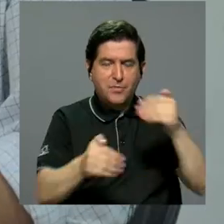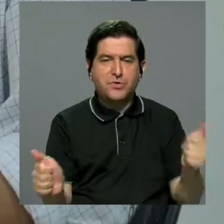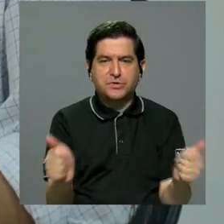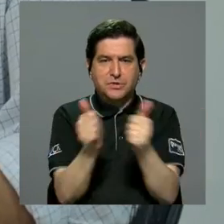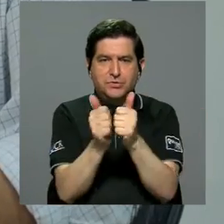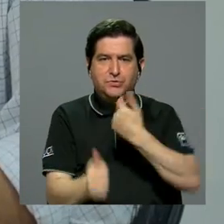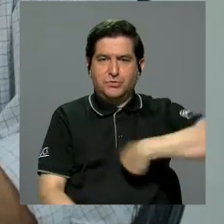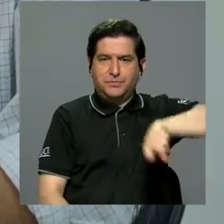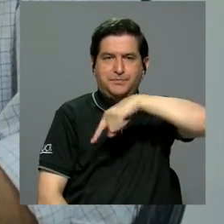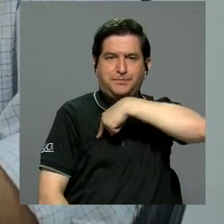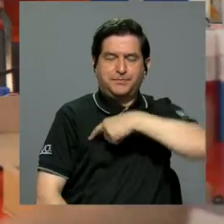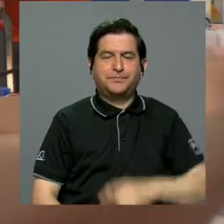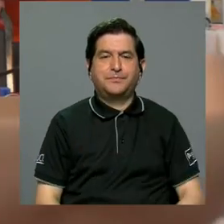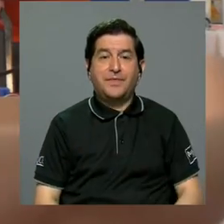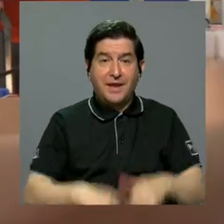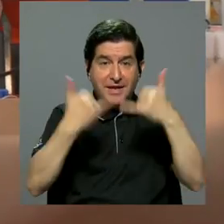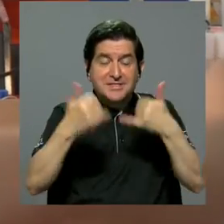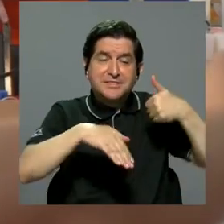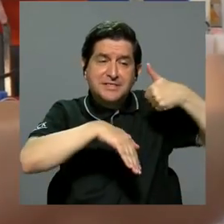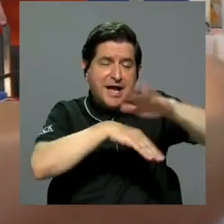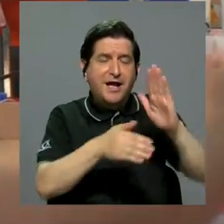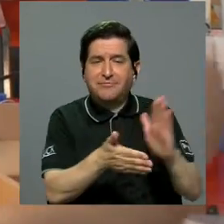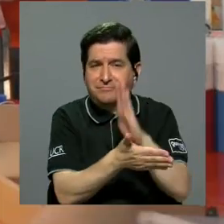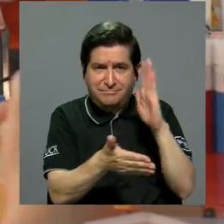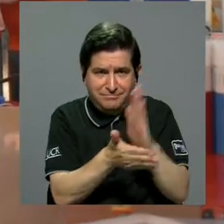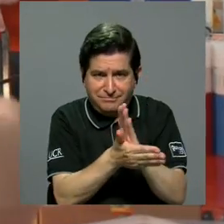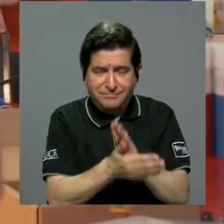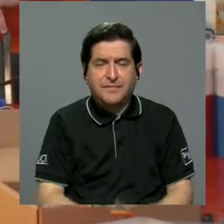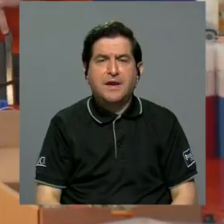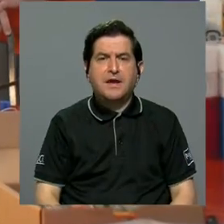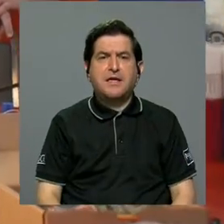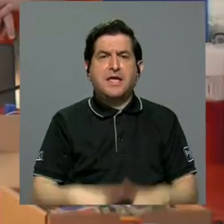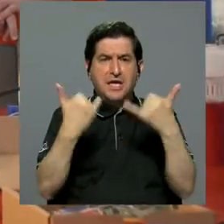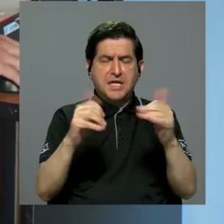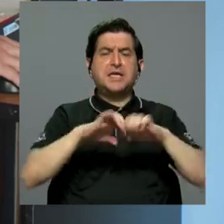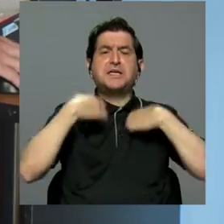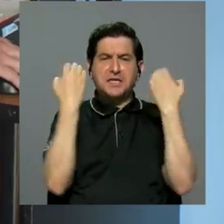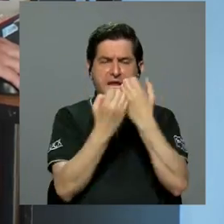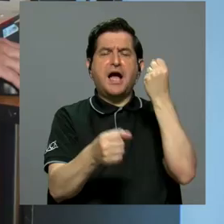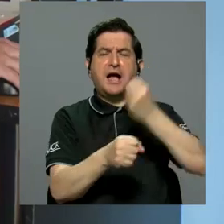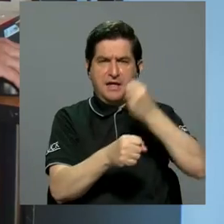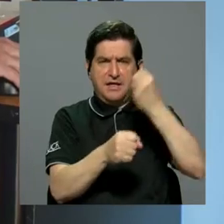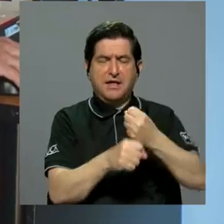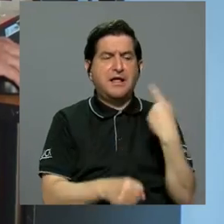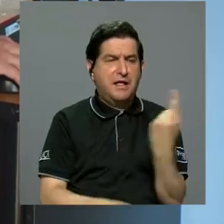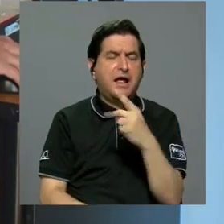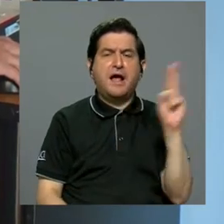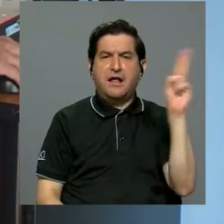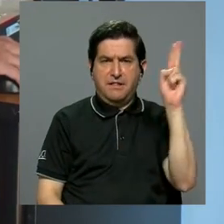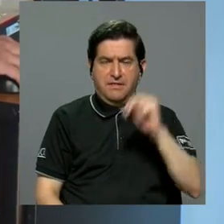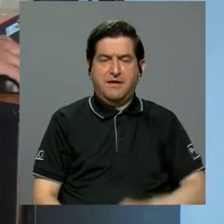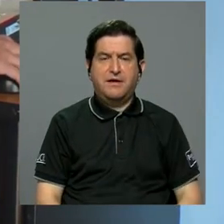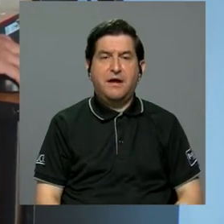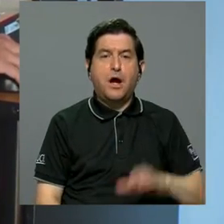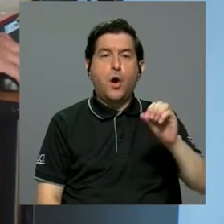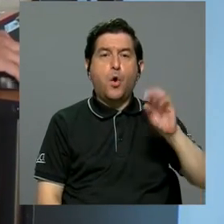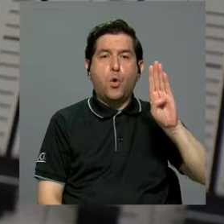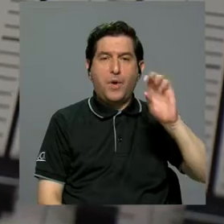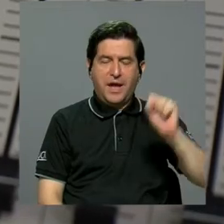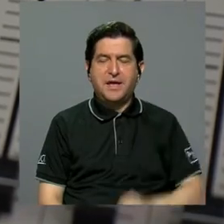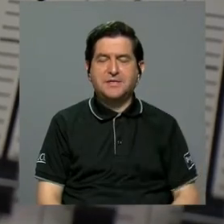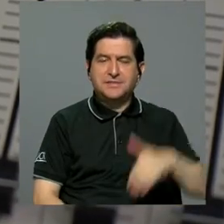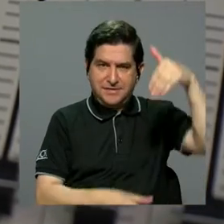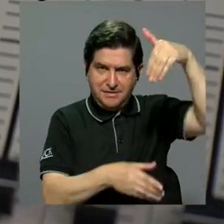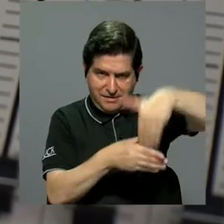nosotros. Una vez enviado el oficio y conformado el equipo de trabajo de cada unidad, la OBS